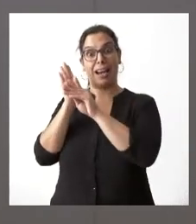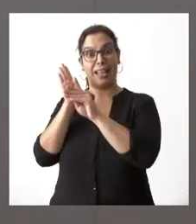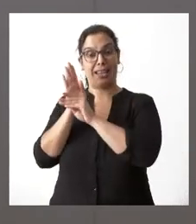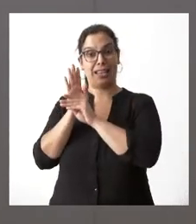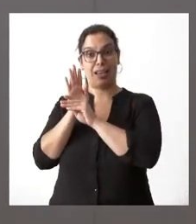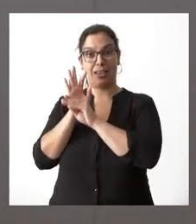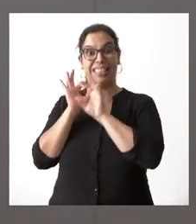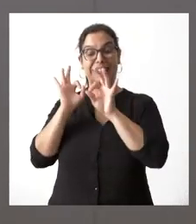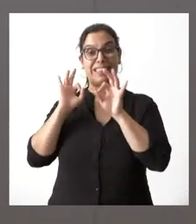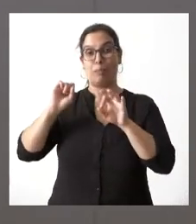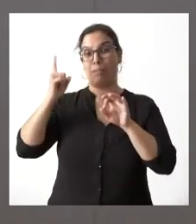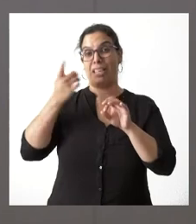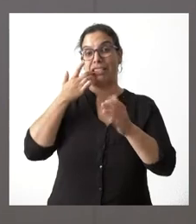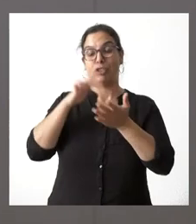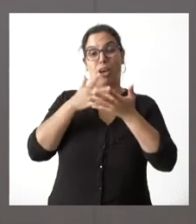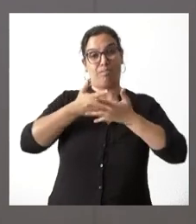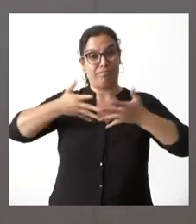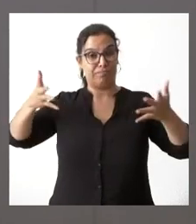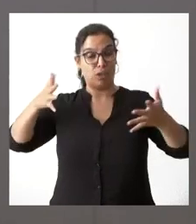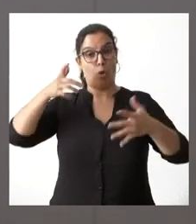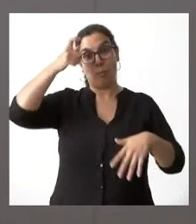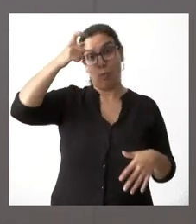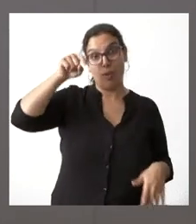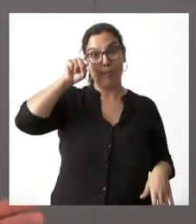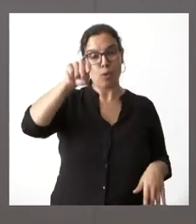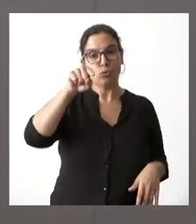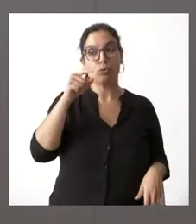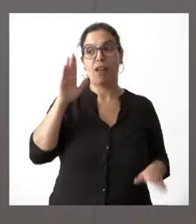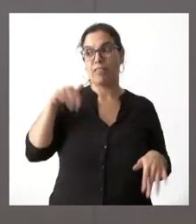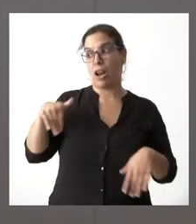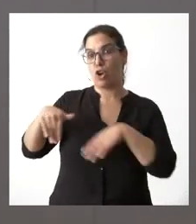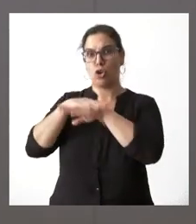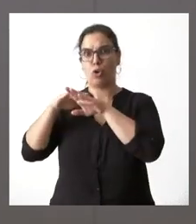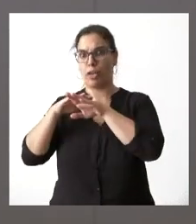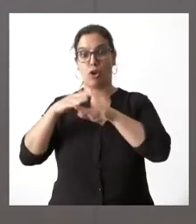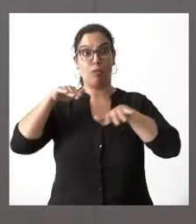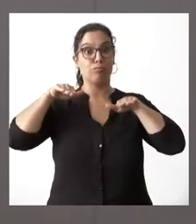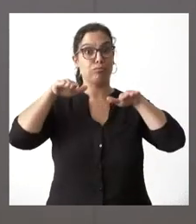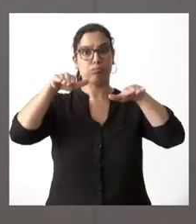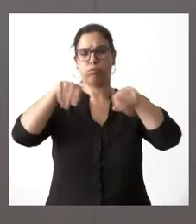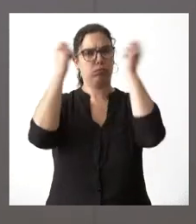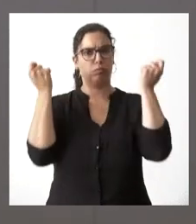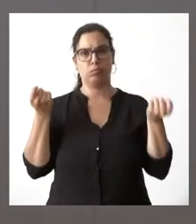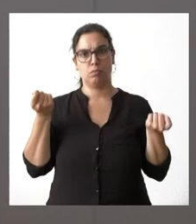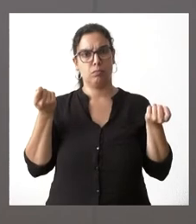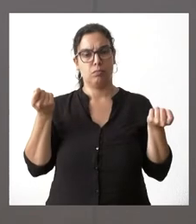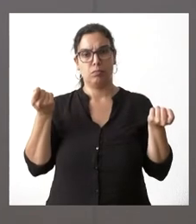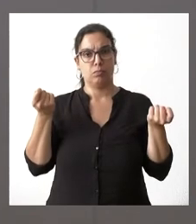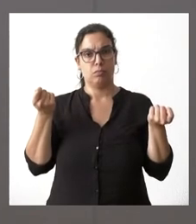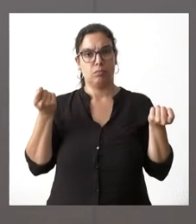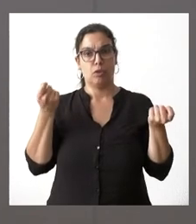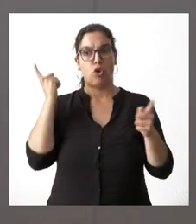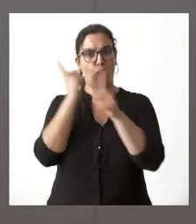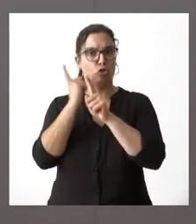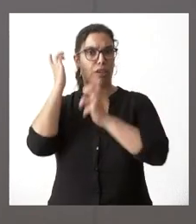de los ganaderos extensivos y los ganaderos en el mundo rural y el gobierno ha roto ese equilibrio y lo ha roto en contra de los